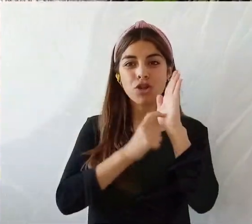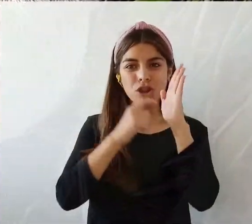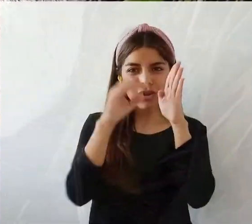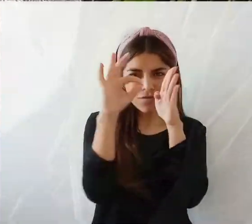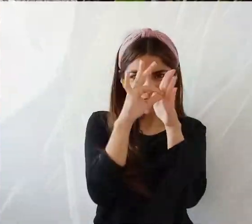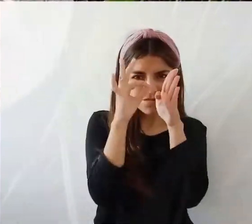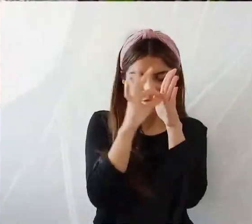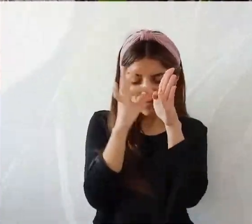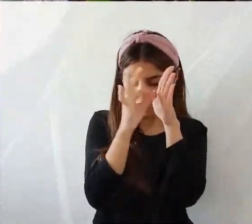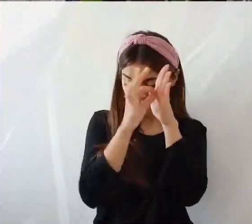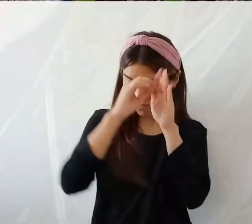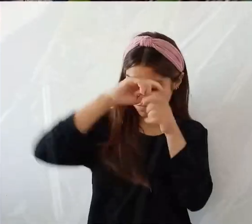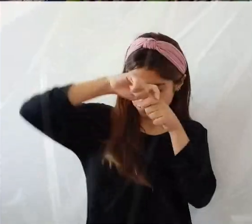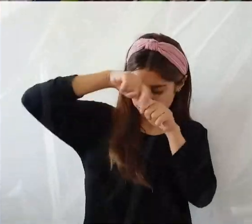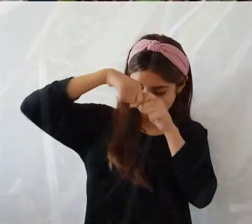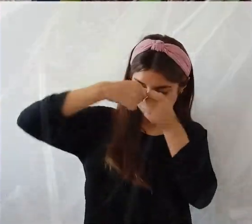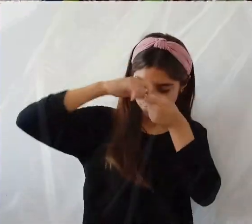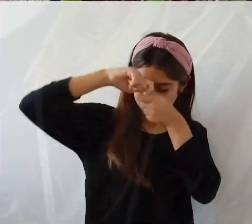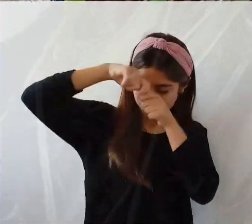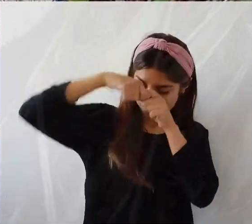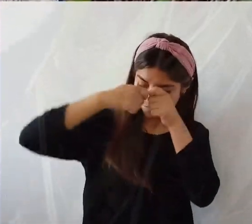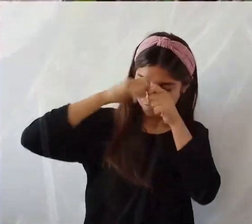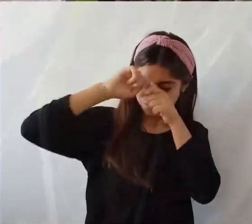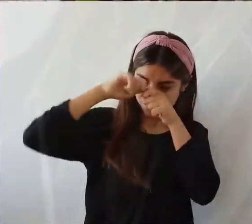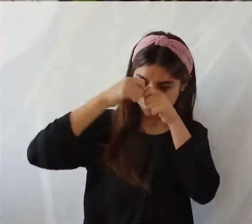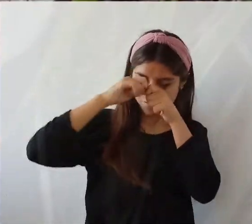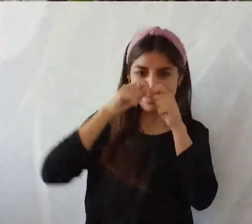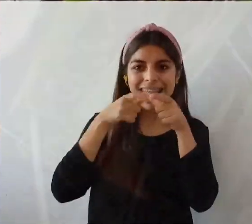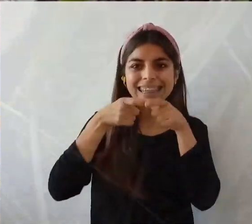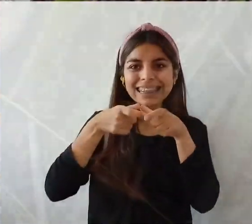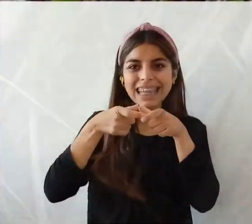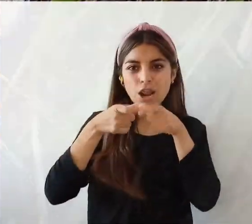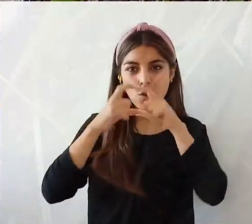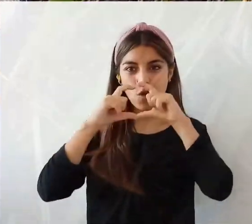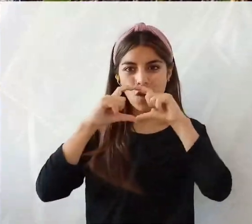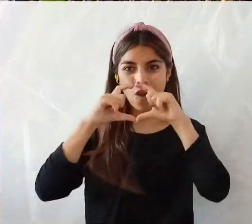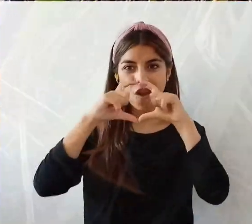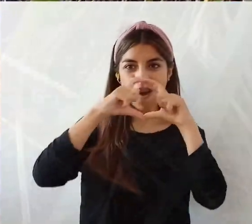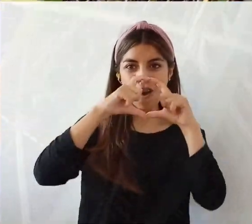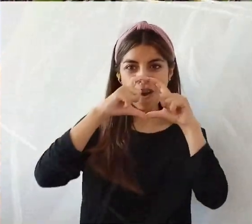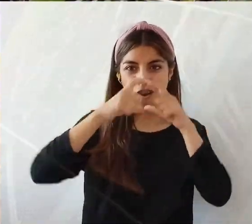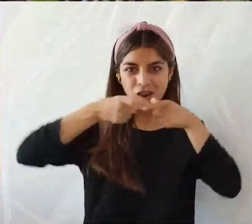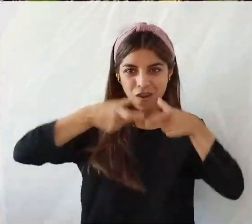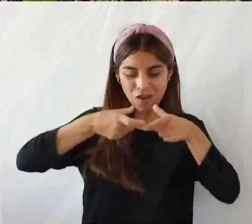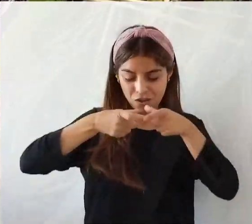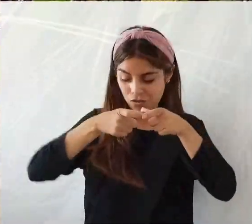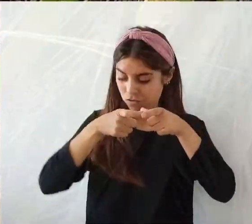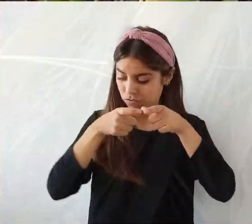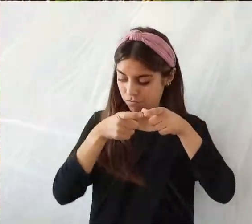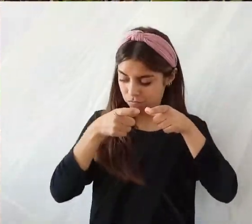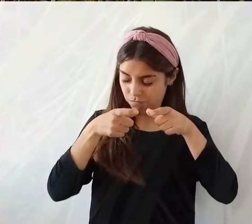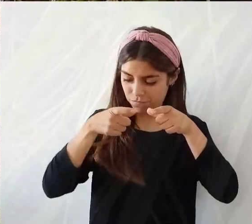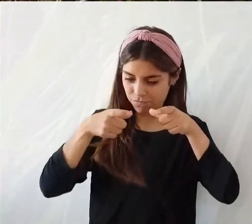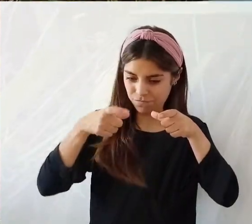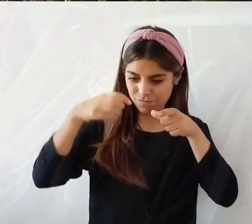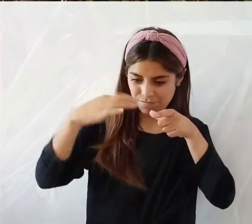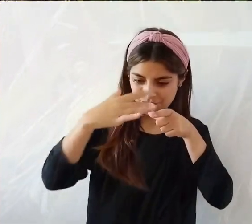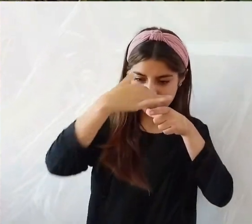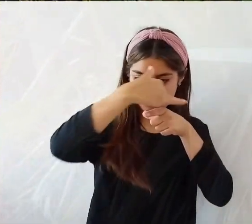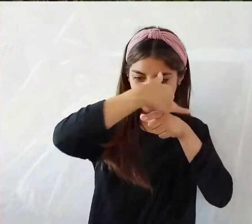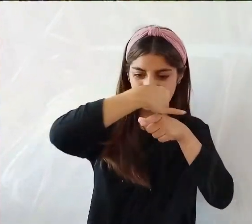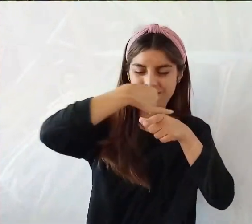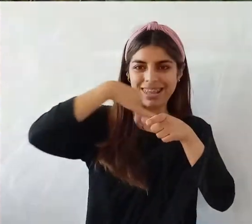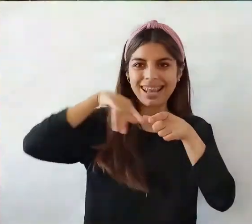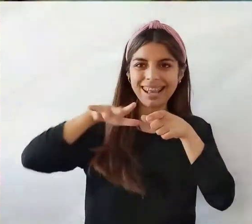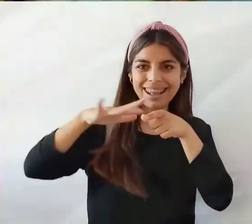Ahí se empieza a tejer. Y ahí se le va abundando las patitas y se le va abundando esto igual para que vaya quedando firme.